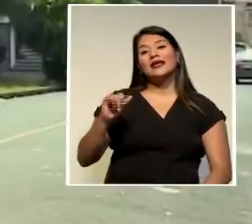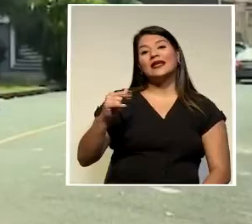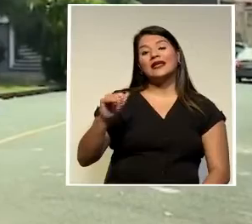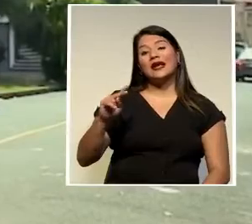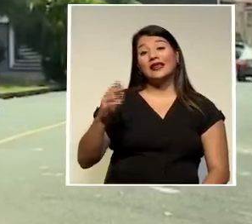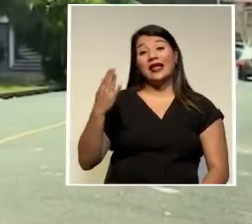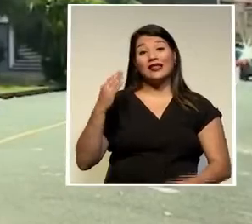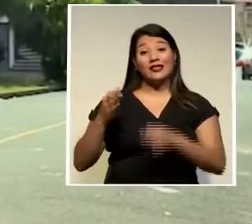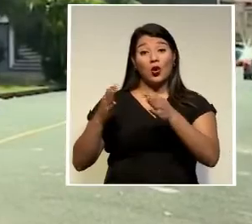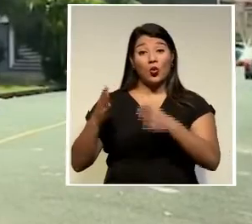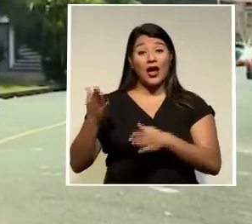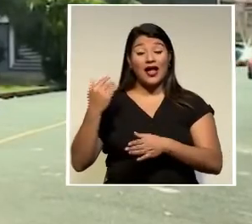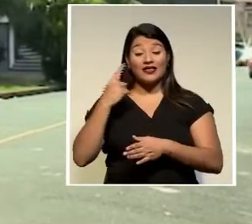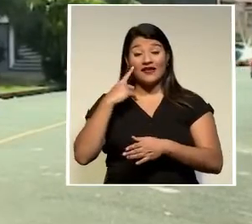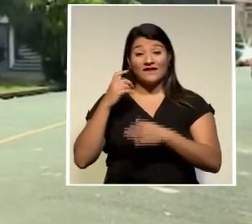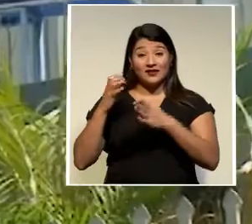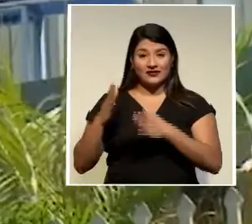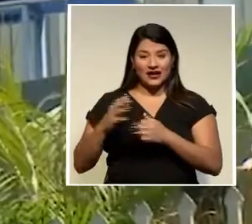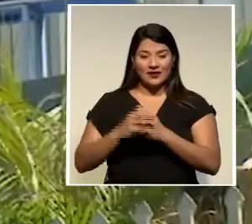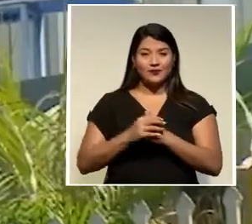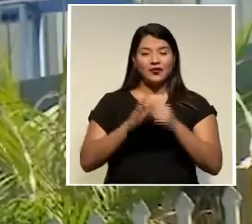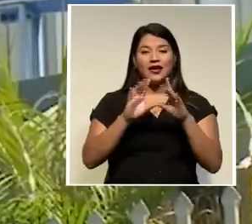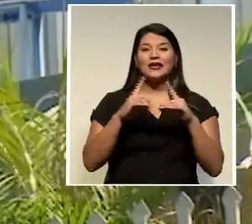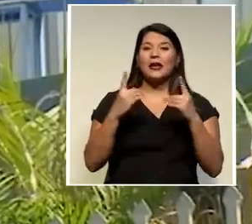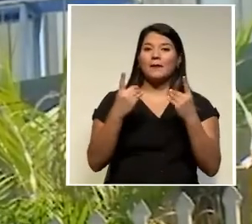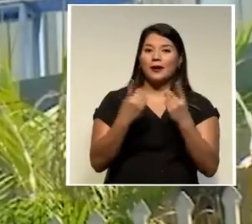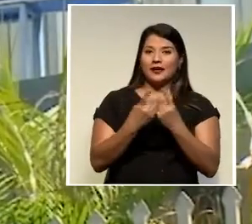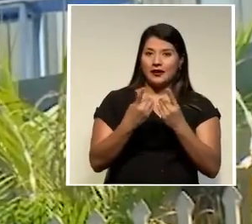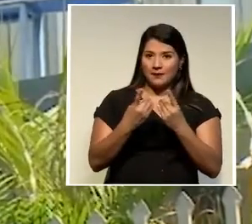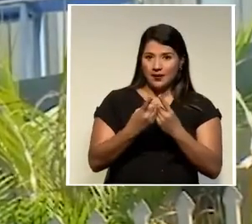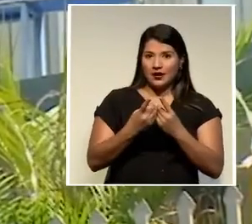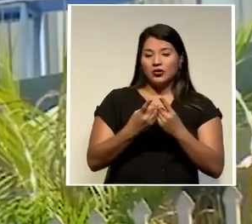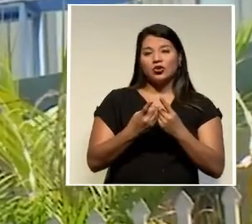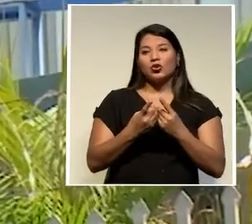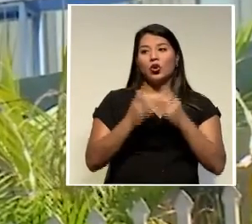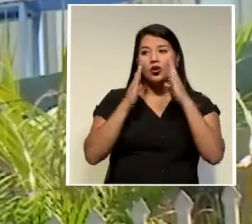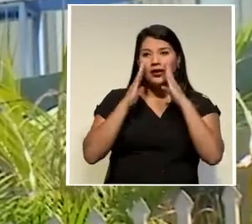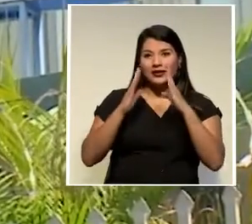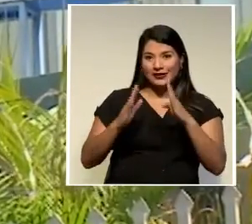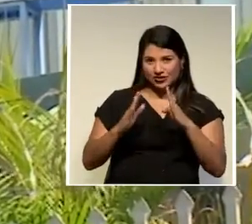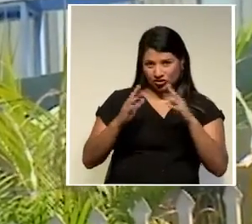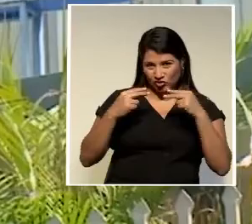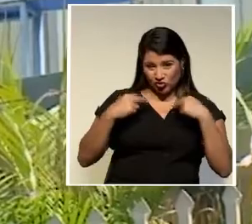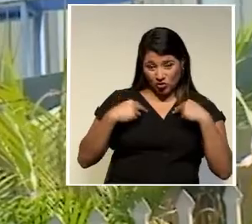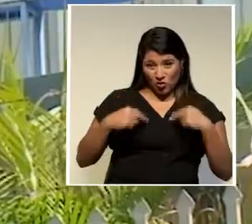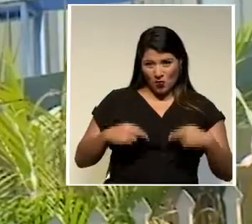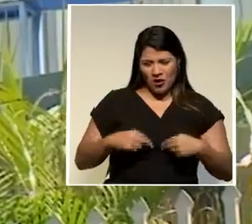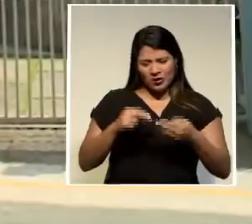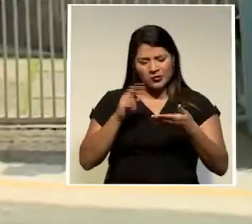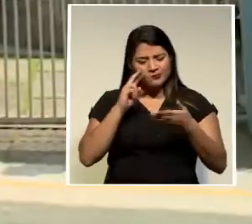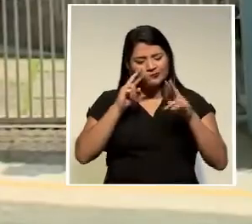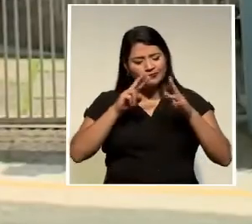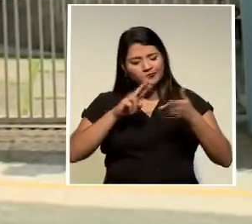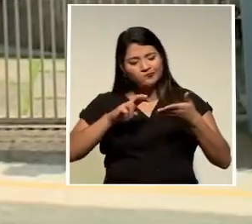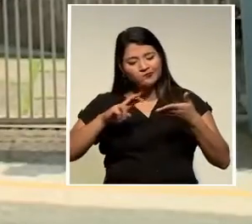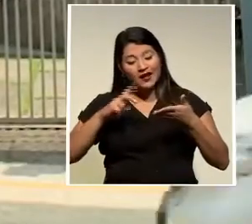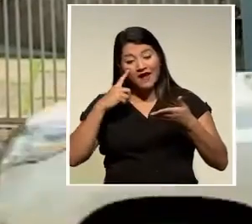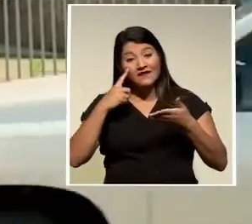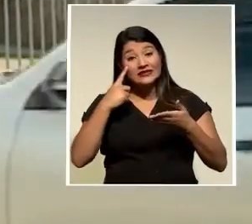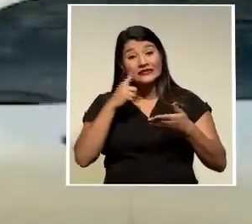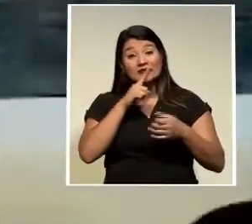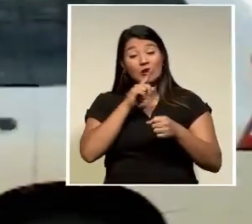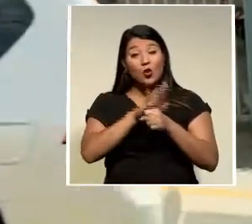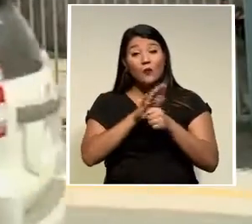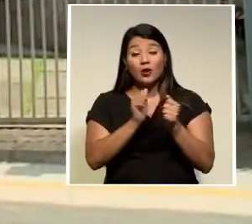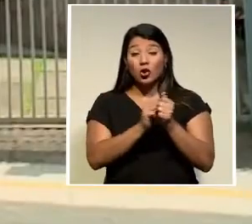y ex fiscal la unidad de reclutamiento de gestión humana realiza la revisión de los documentos para verificar que cumplan los requisitos del concurso